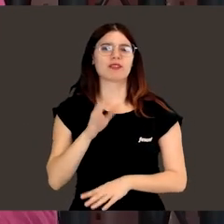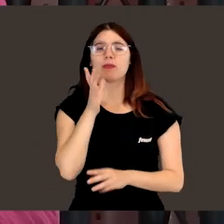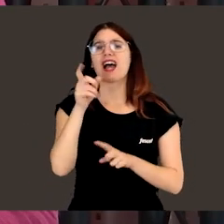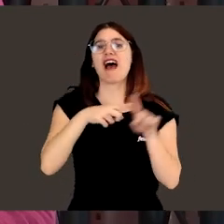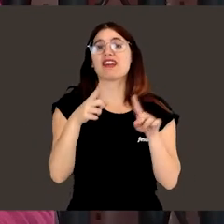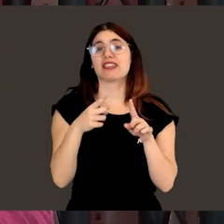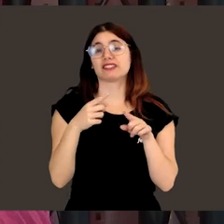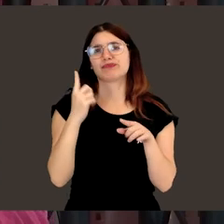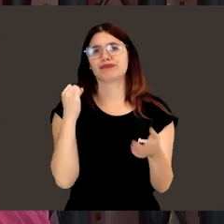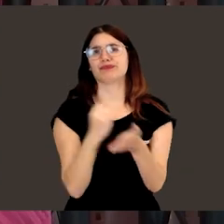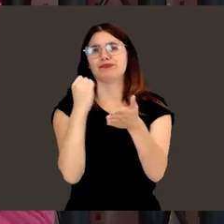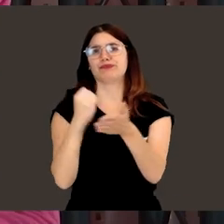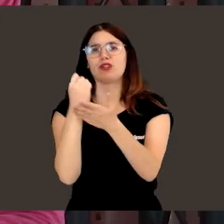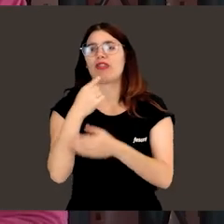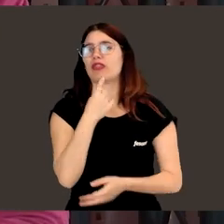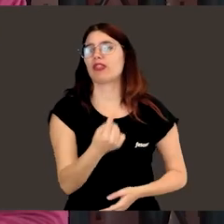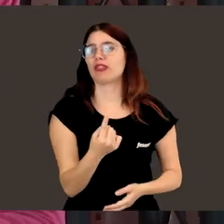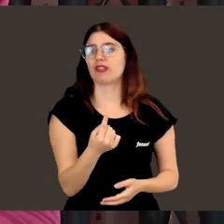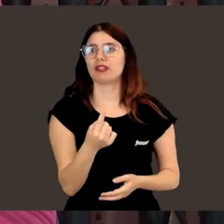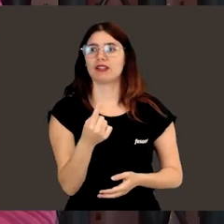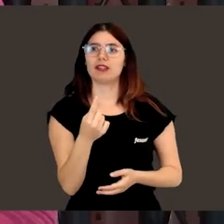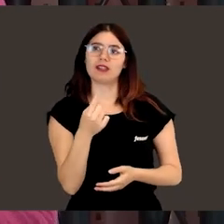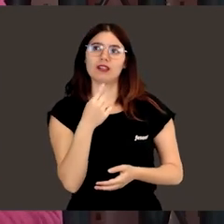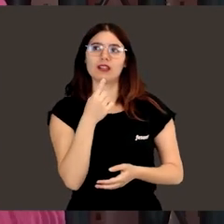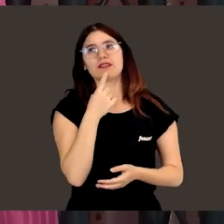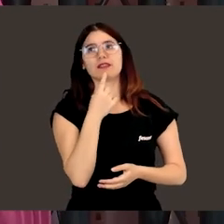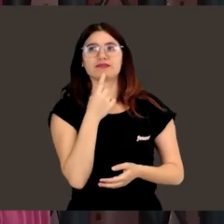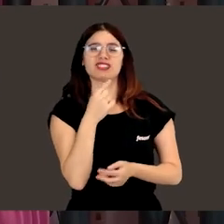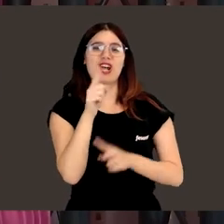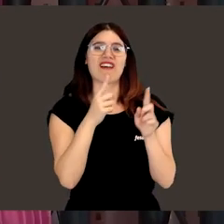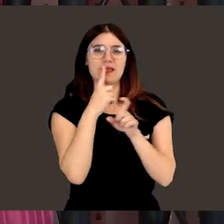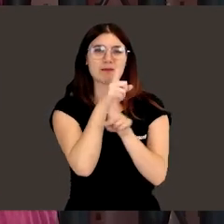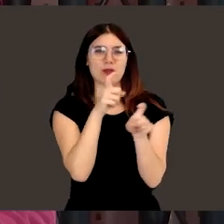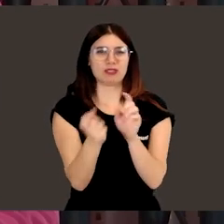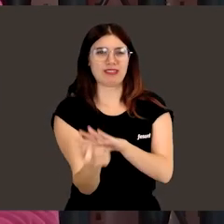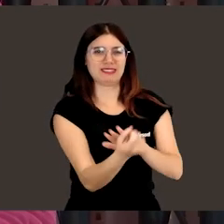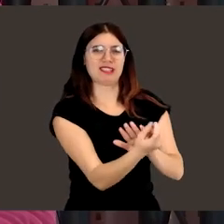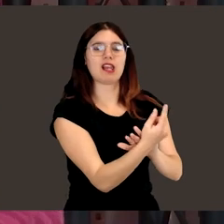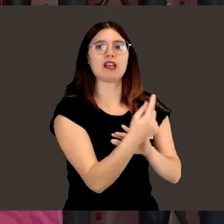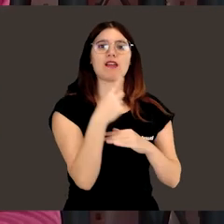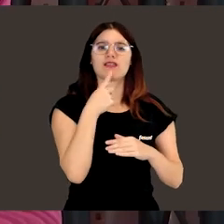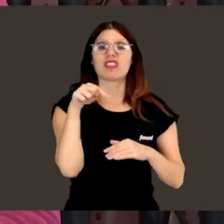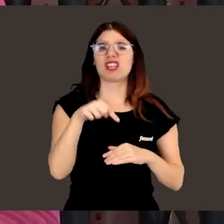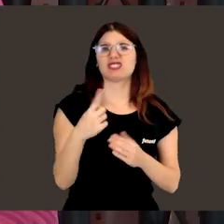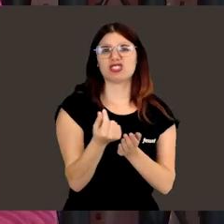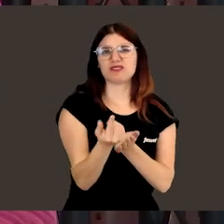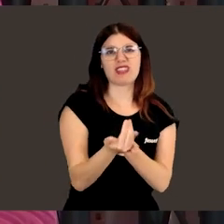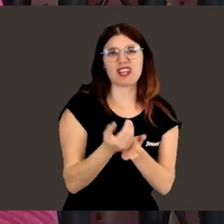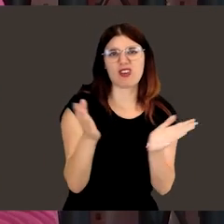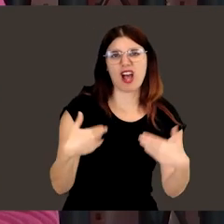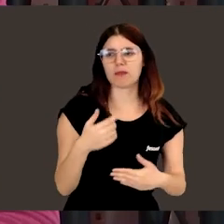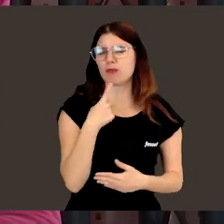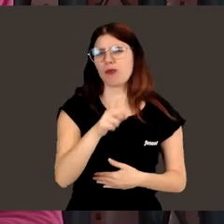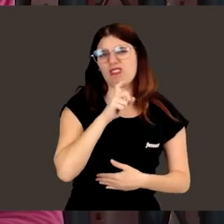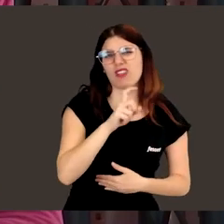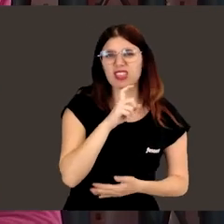que no hagan caso de estas cosas tópicos que se dice, que... Yo ya he salido un poquito en las preguntas de los chicos, que si con eso no